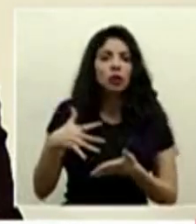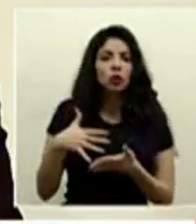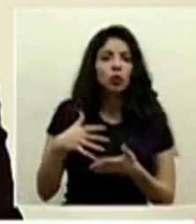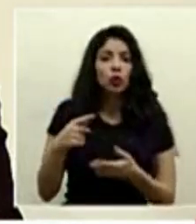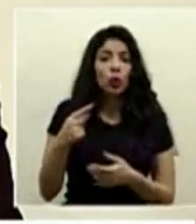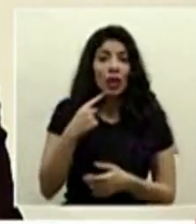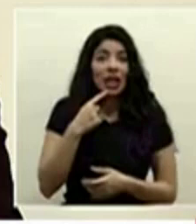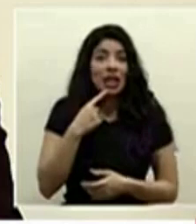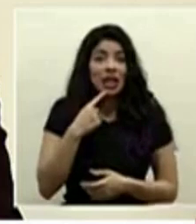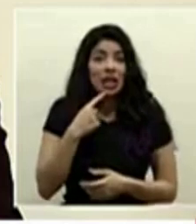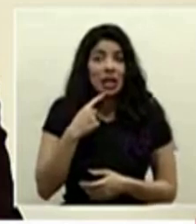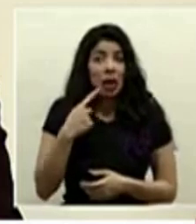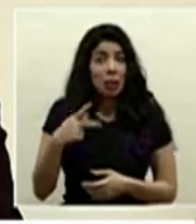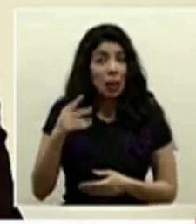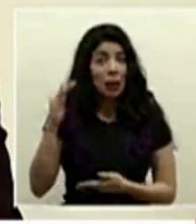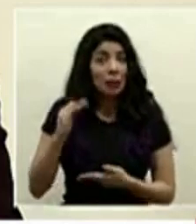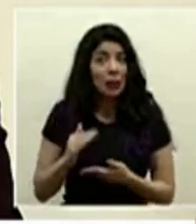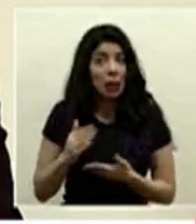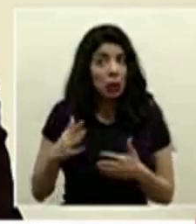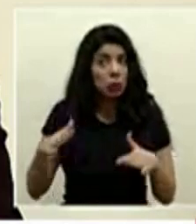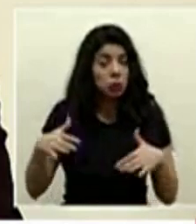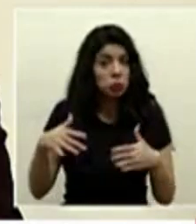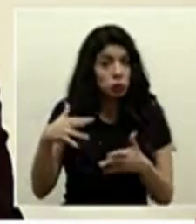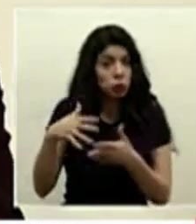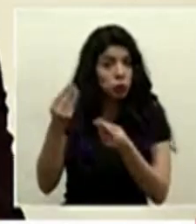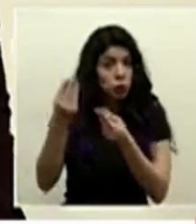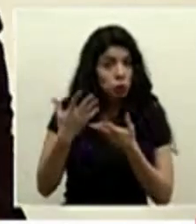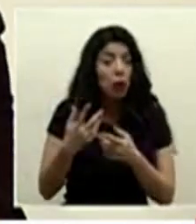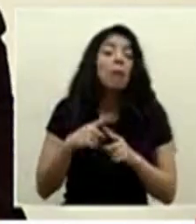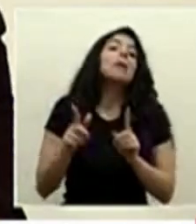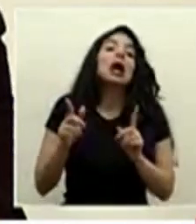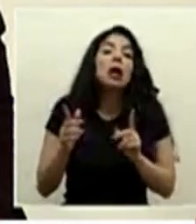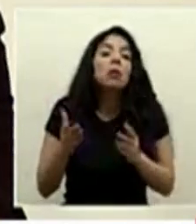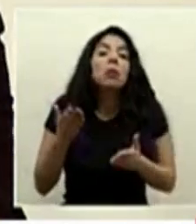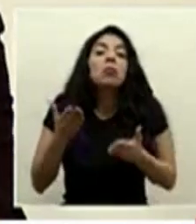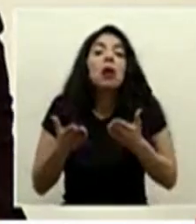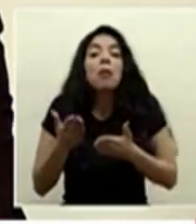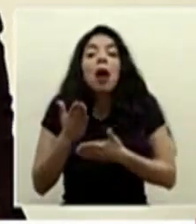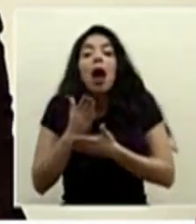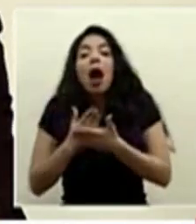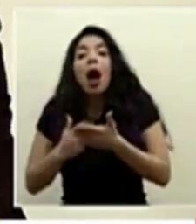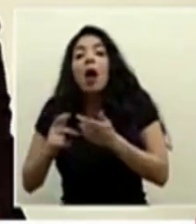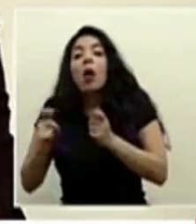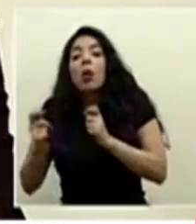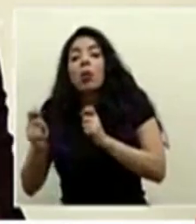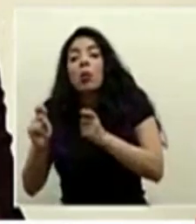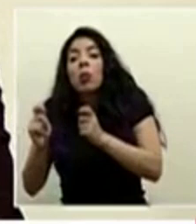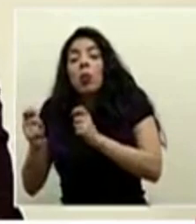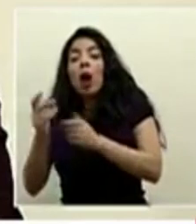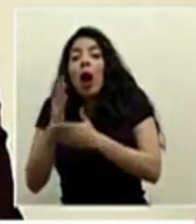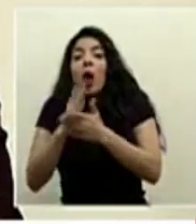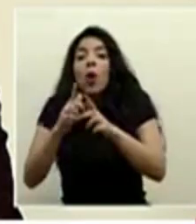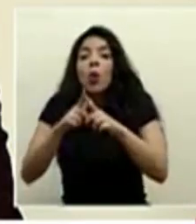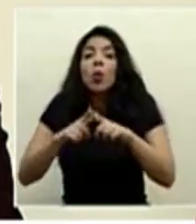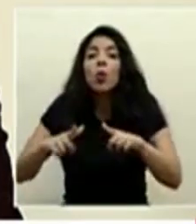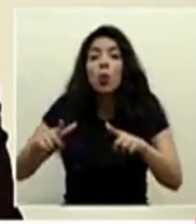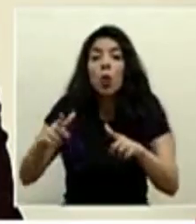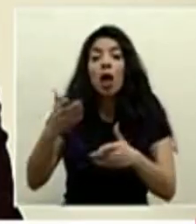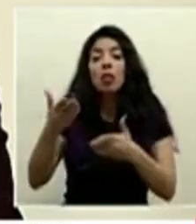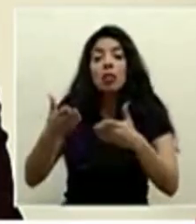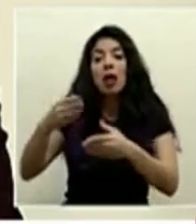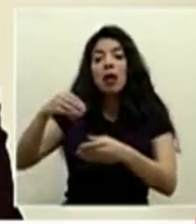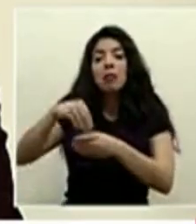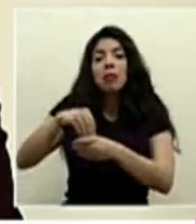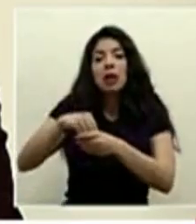existe una menor peligrosidad sin embargo pueden haber algunas mutaciones que se han dado en algunos lugares que pueden llevar